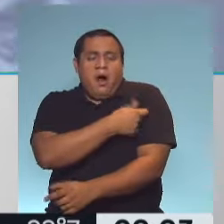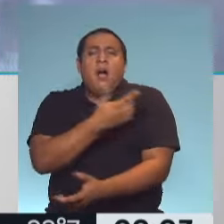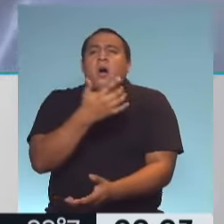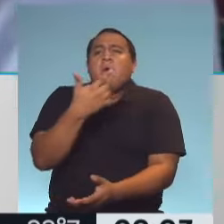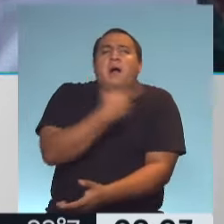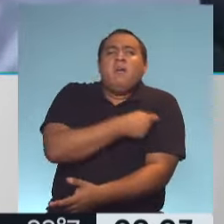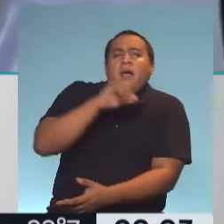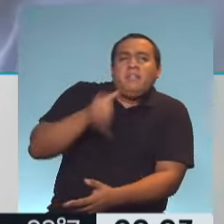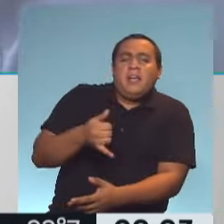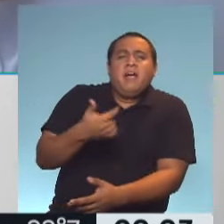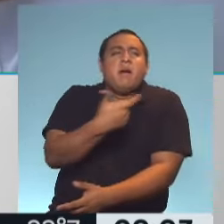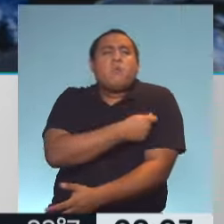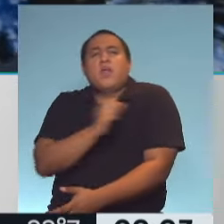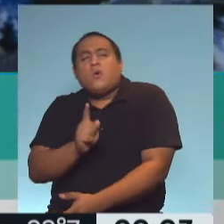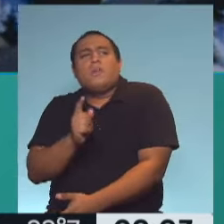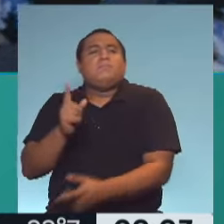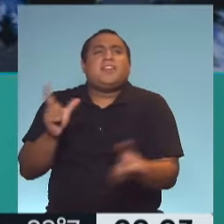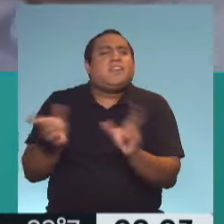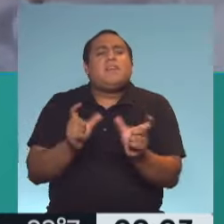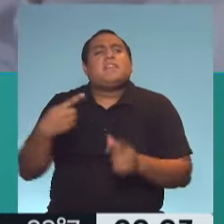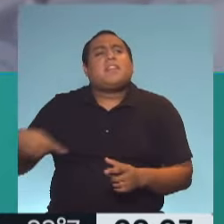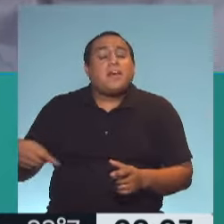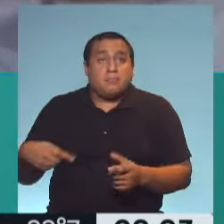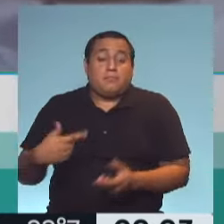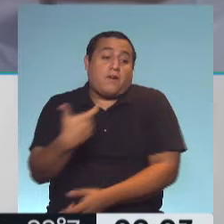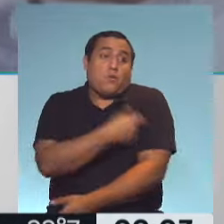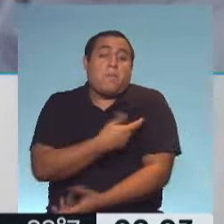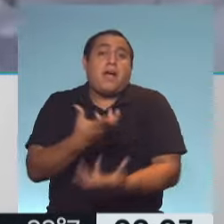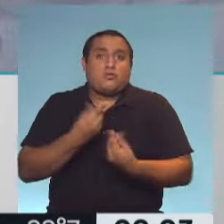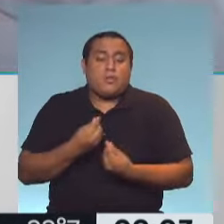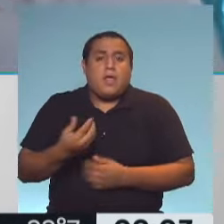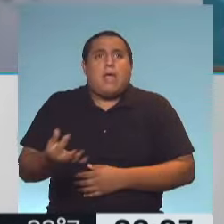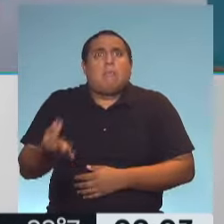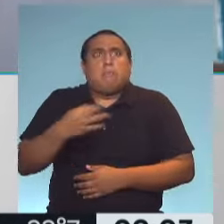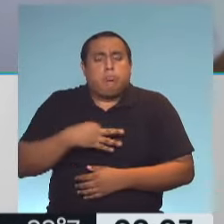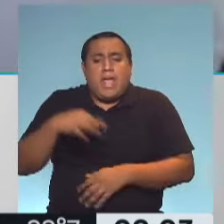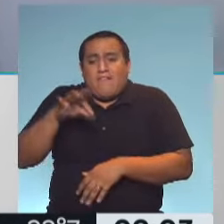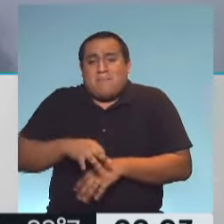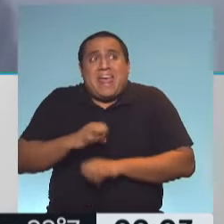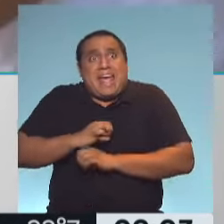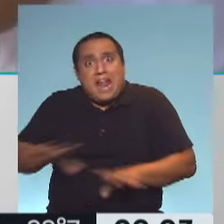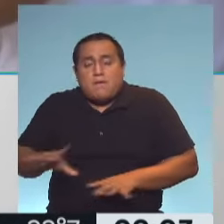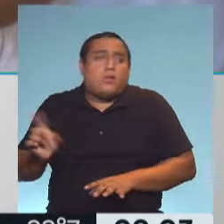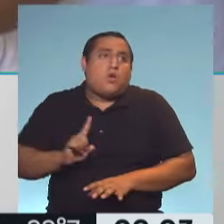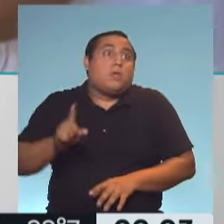vacunado. Porque las vacunas, por supuesto, que nos ayudan a evitar la enfermedad grave y la muerte, en definitiva, por COVID.